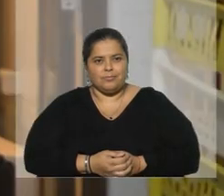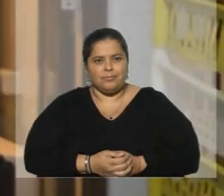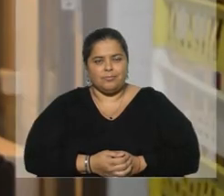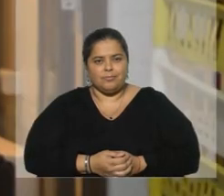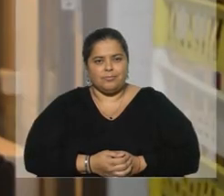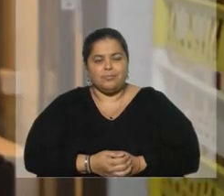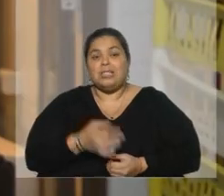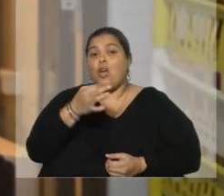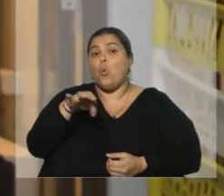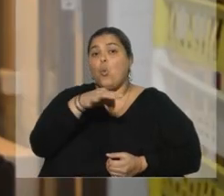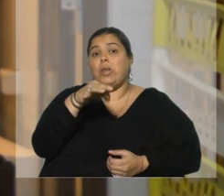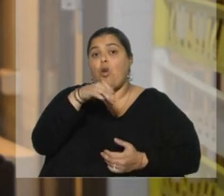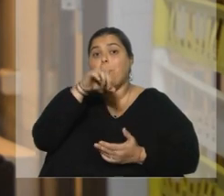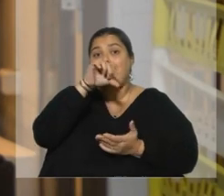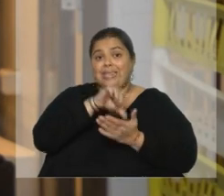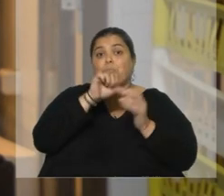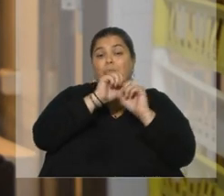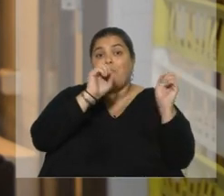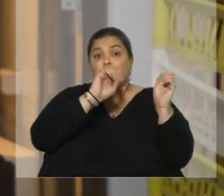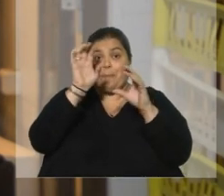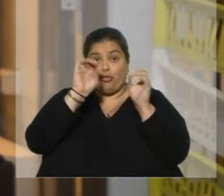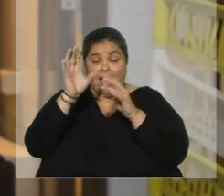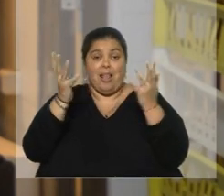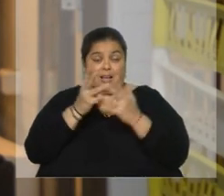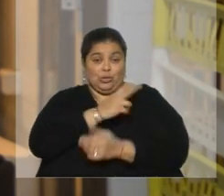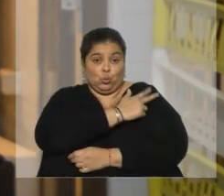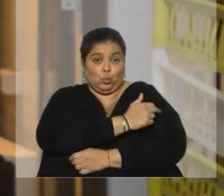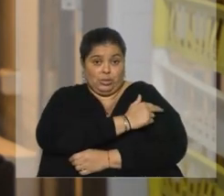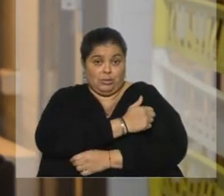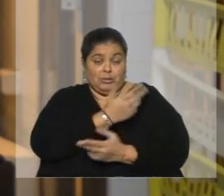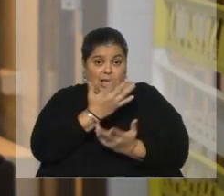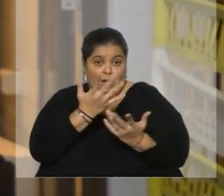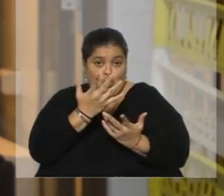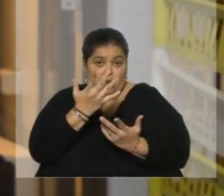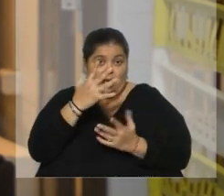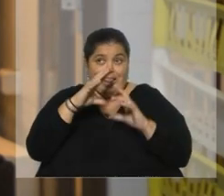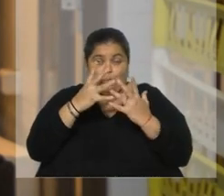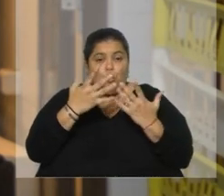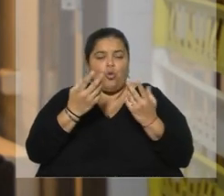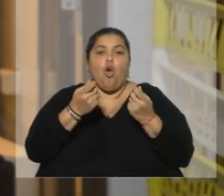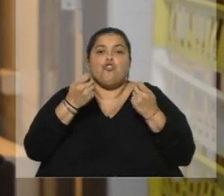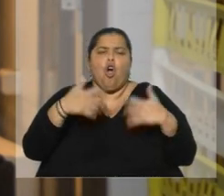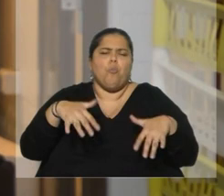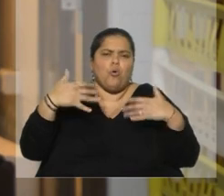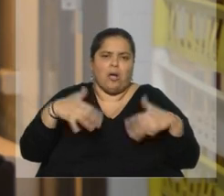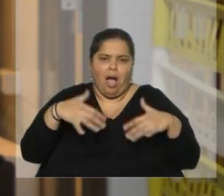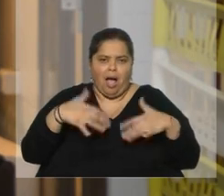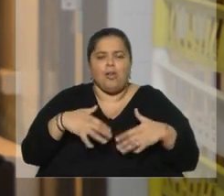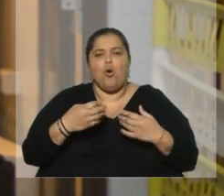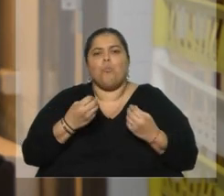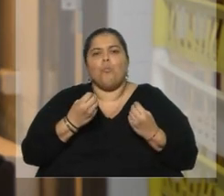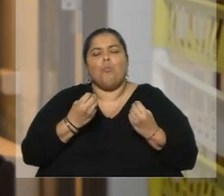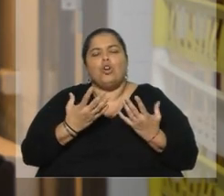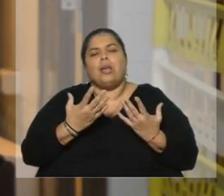El único país que podemos exportar es Suiza hoy en día en el mundo y los costos son muy altos porque solo pueden ir,